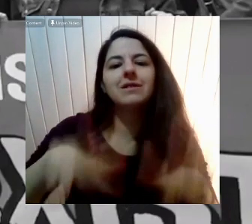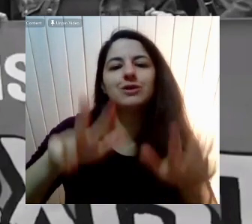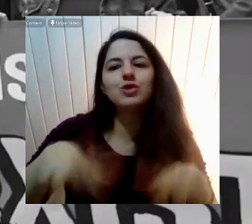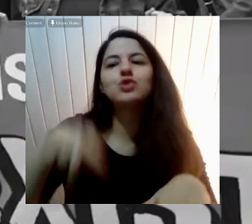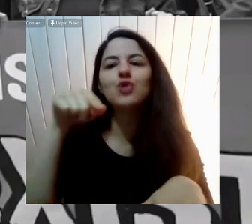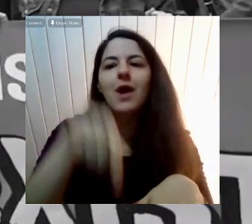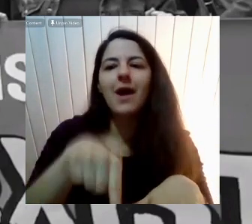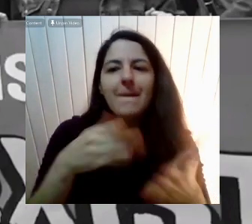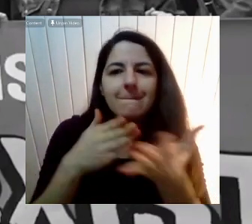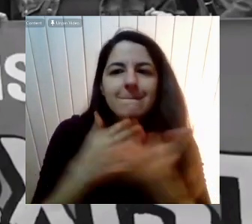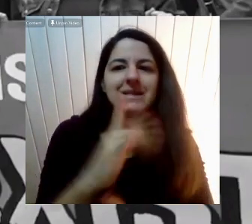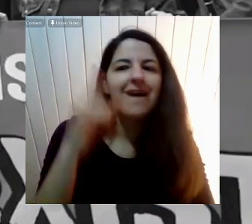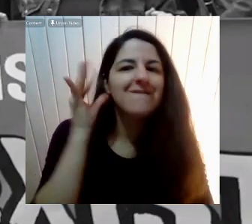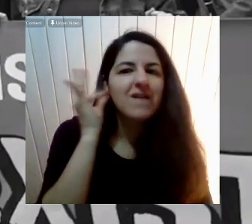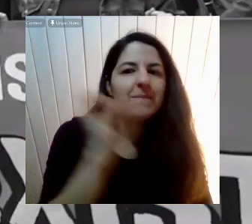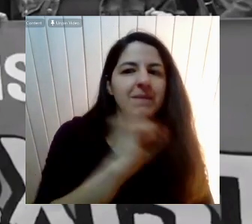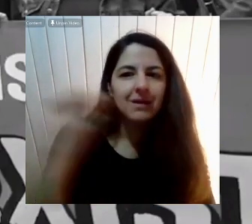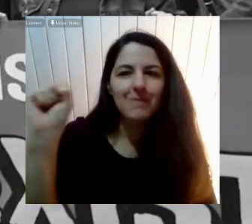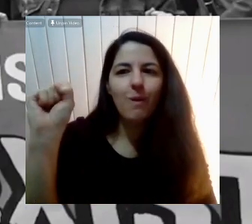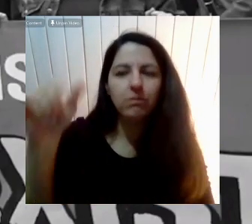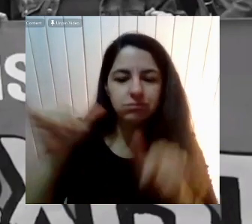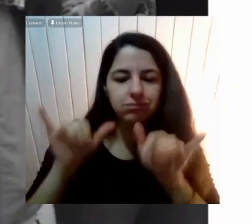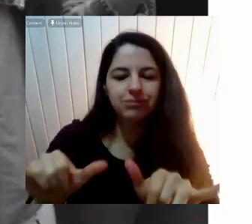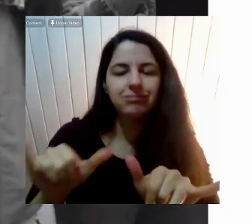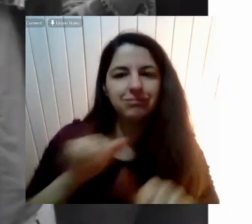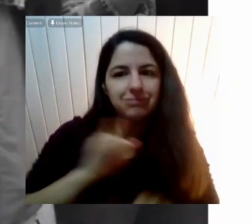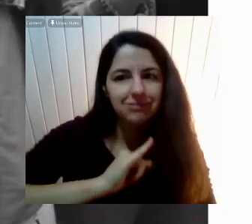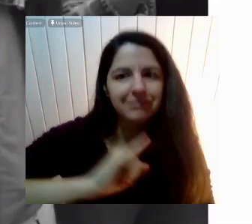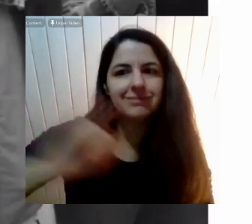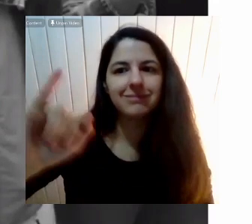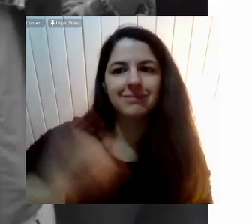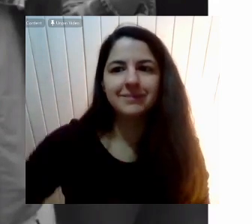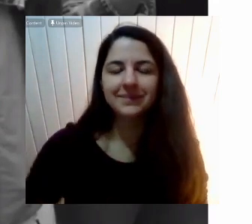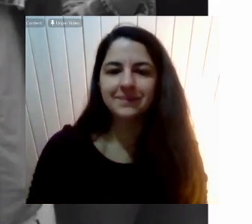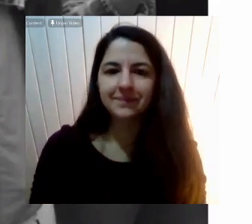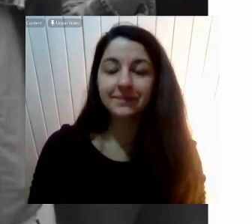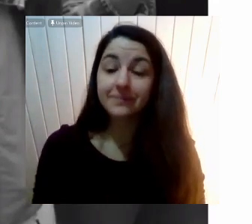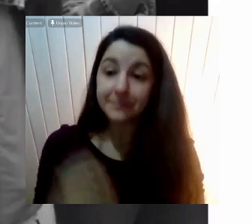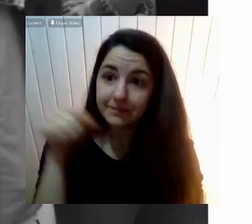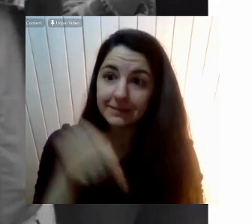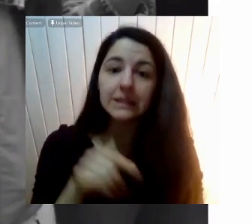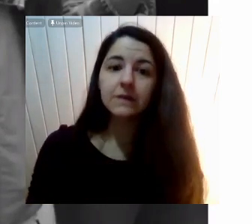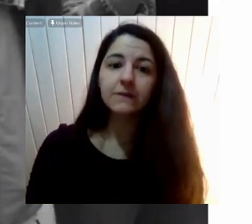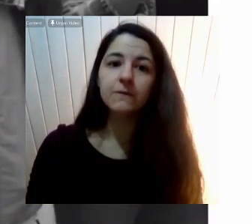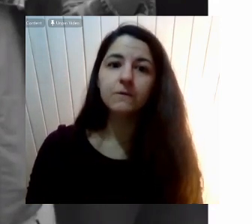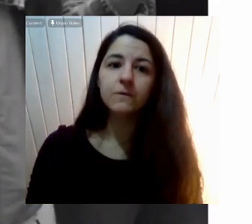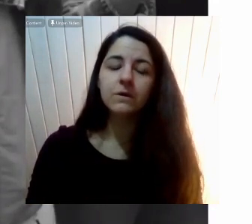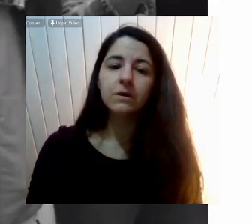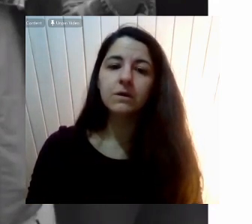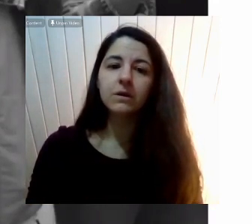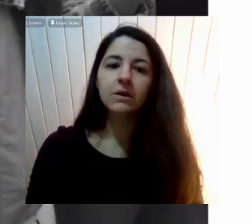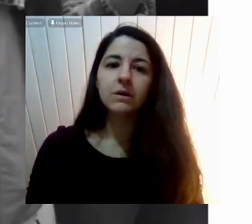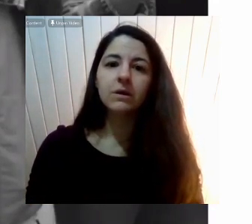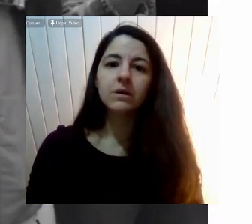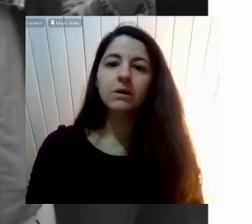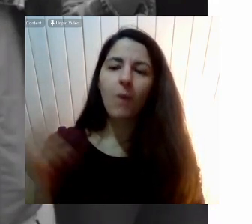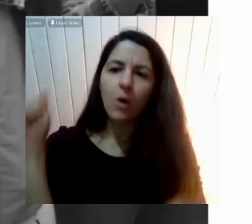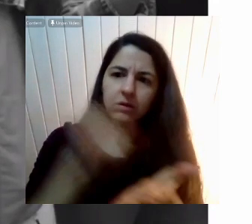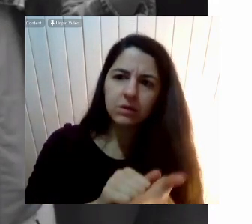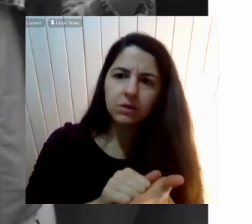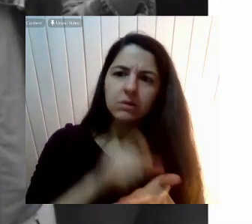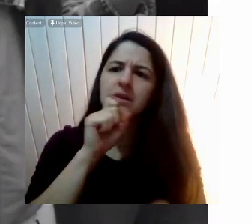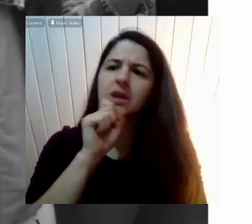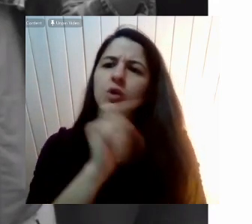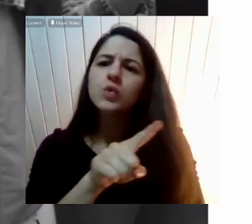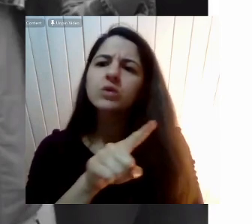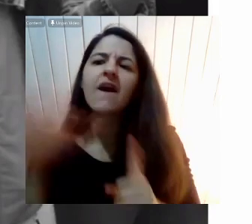llegada A quedarse Y no dice más Y así fue Como a través De las denuncias Cierto De violencia